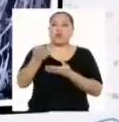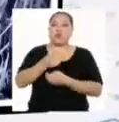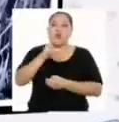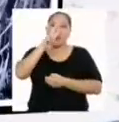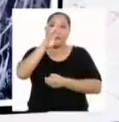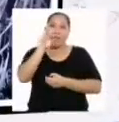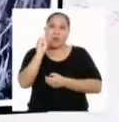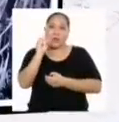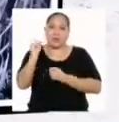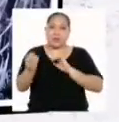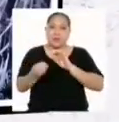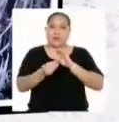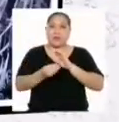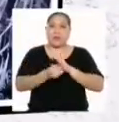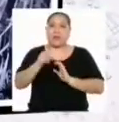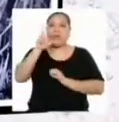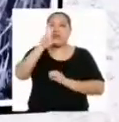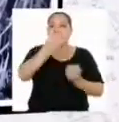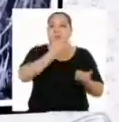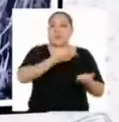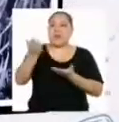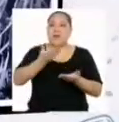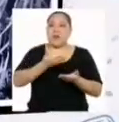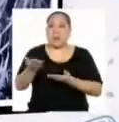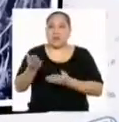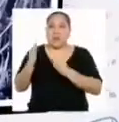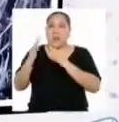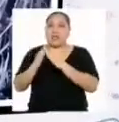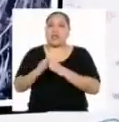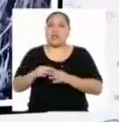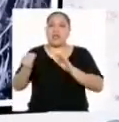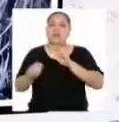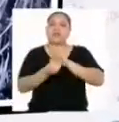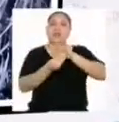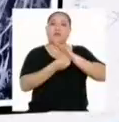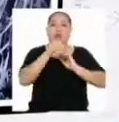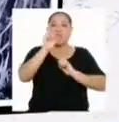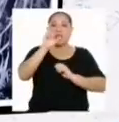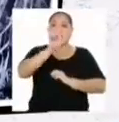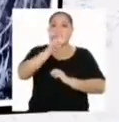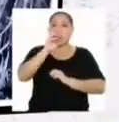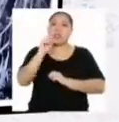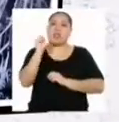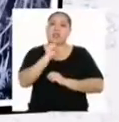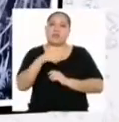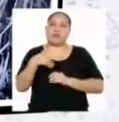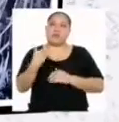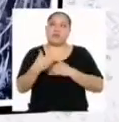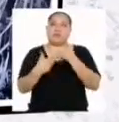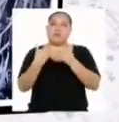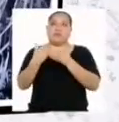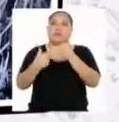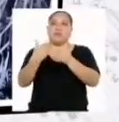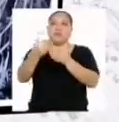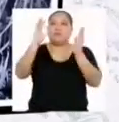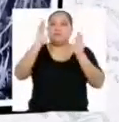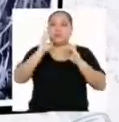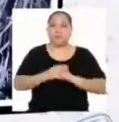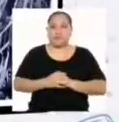de 20 soles, y por tres entregas a domicilio el ingreso es de 30 soles. Y así seguimos calculando.